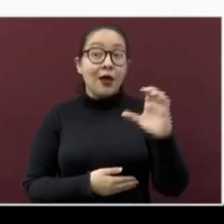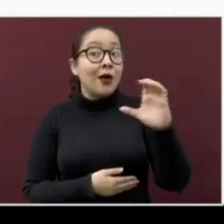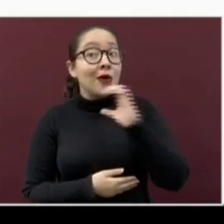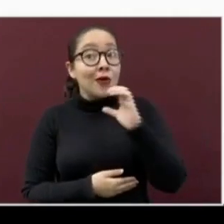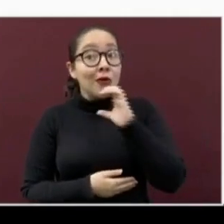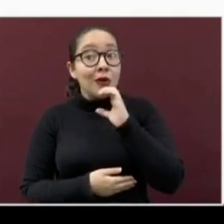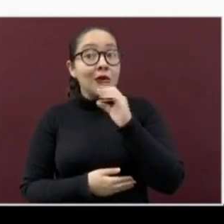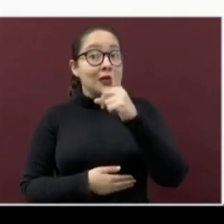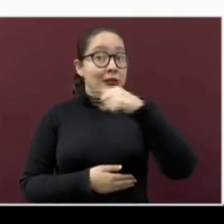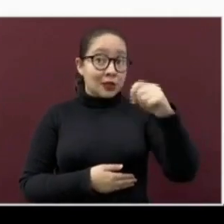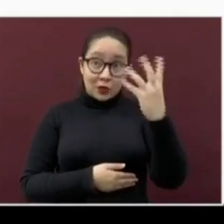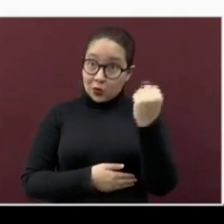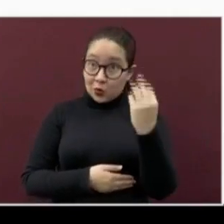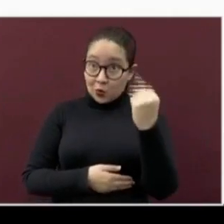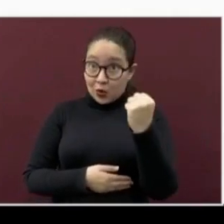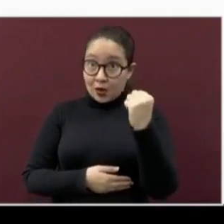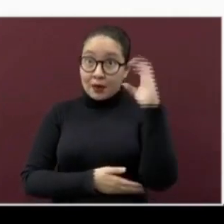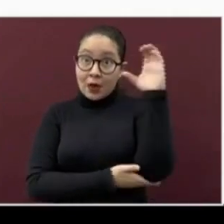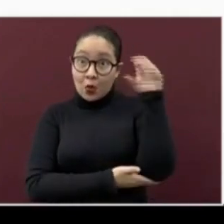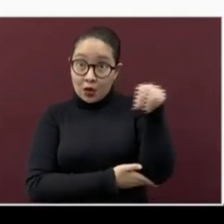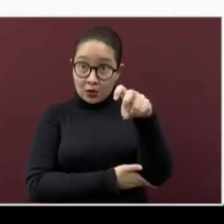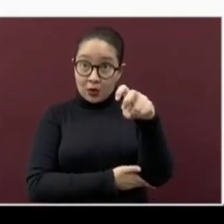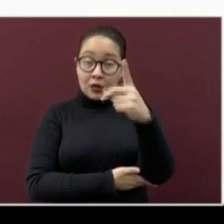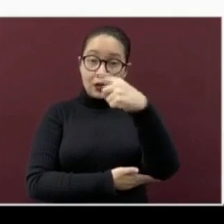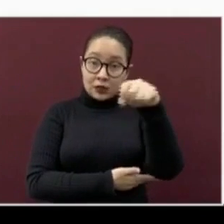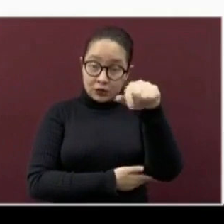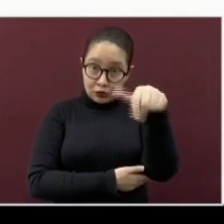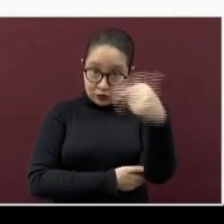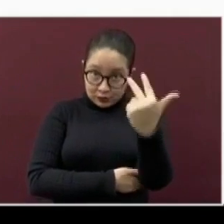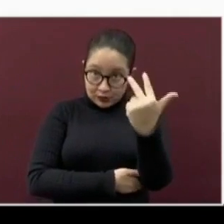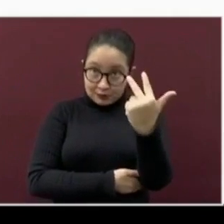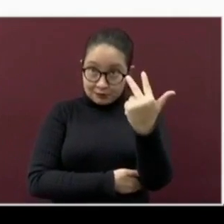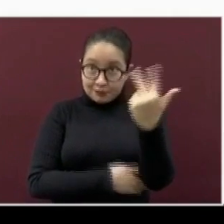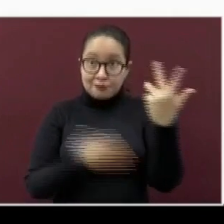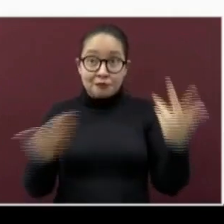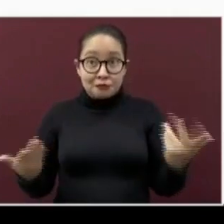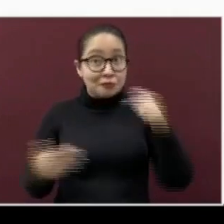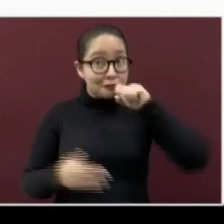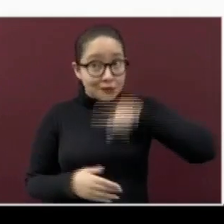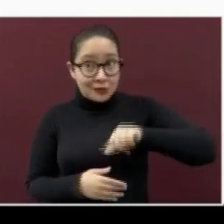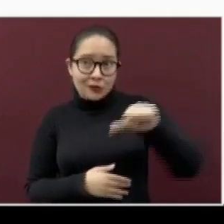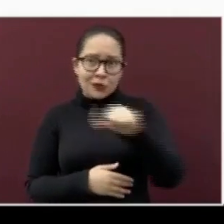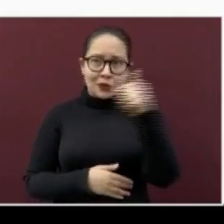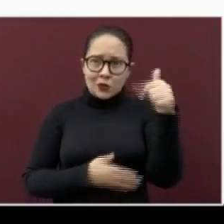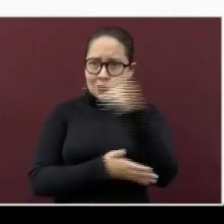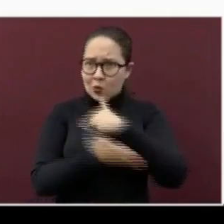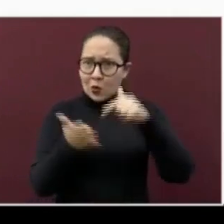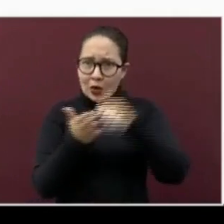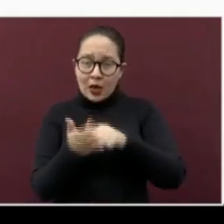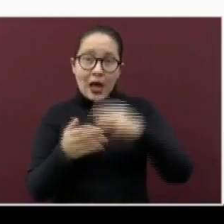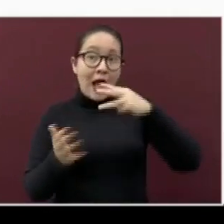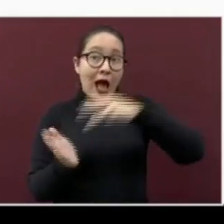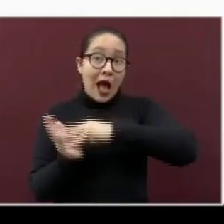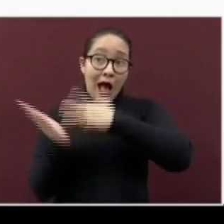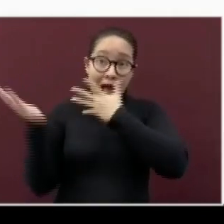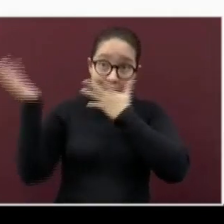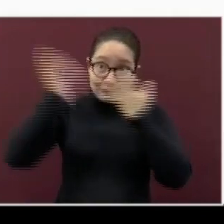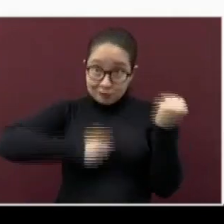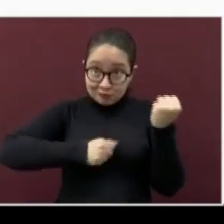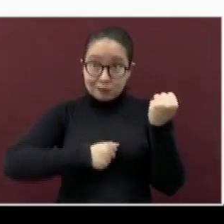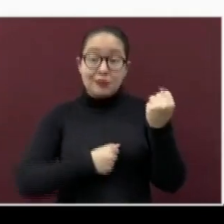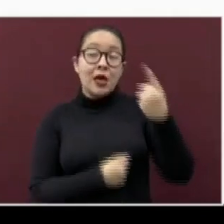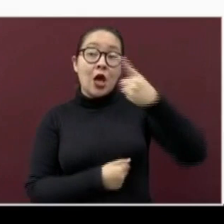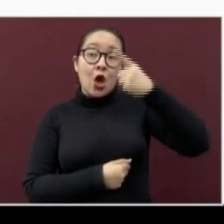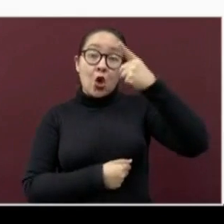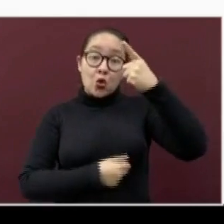Córdoba, 109 y Coatzacoalco, 103. Así también otros municipios como Martínez de la Torre,